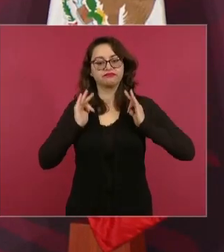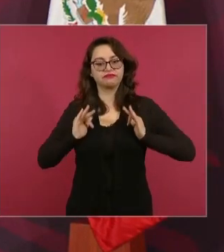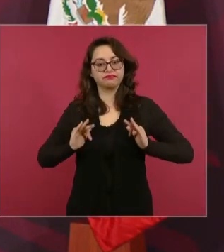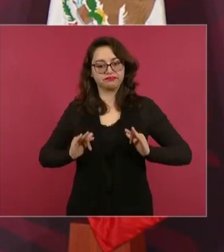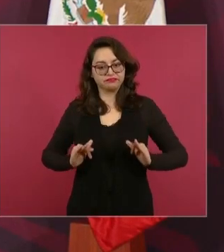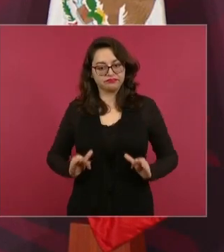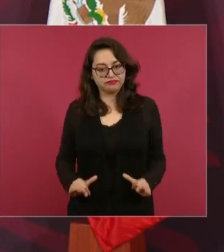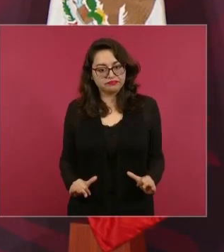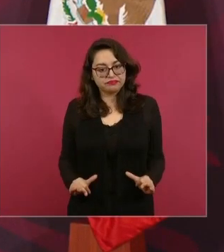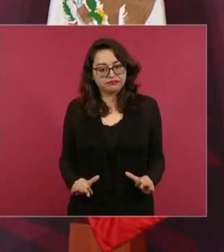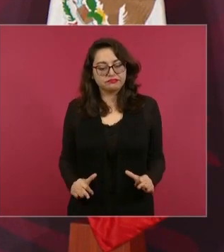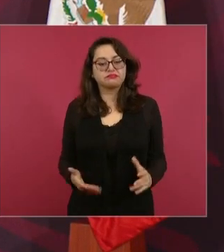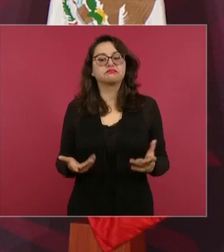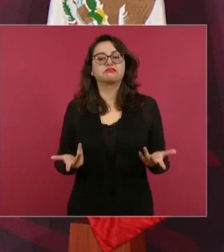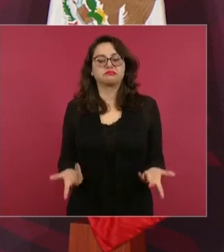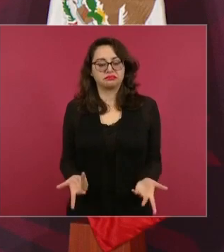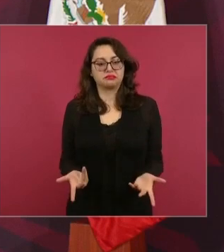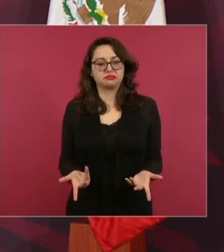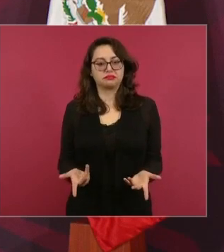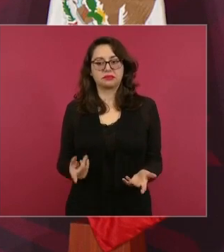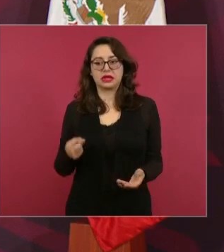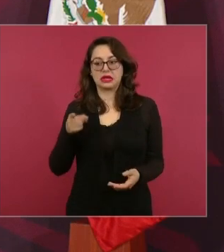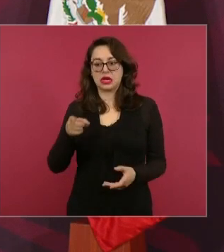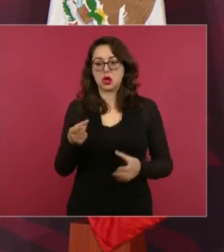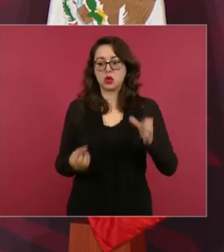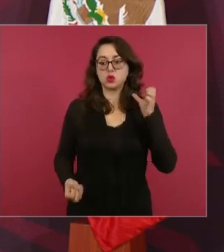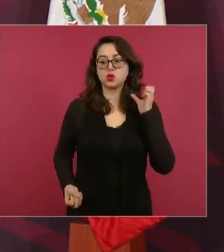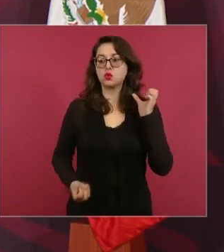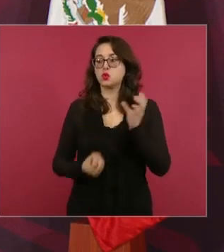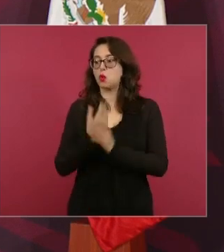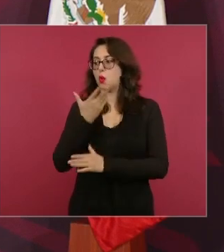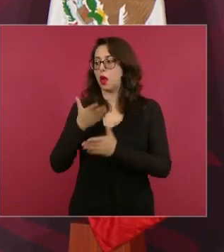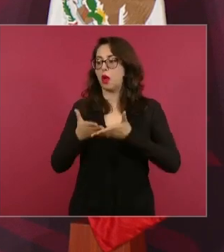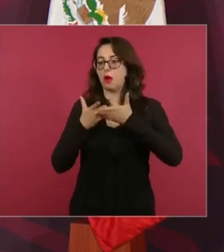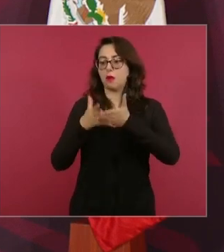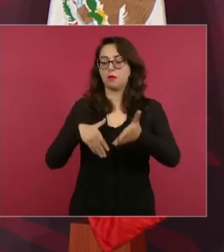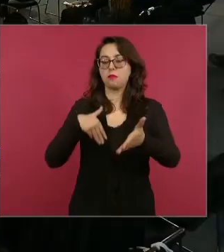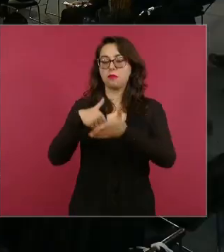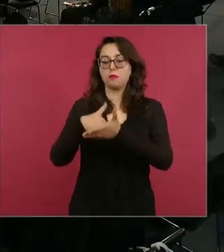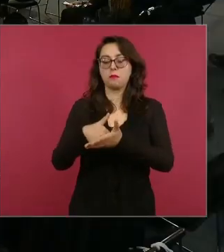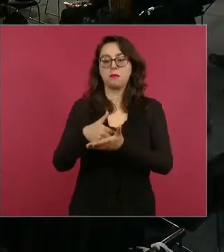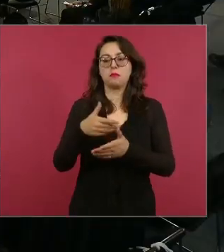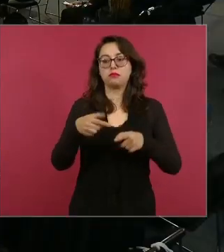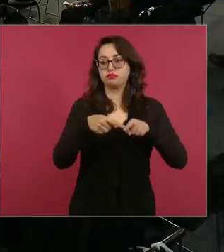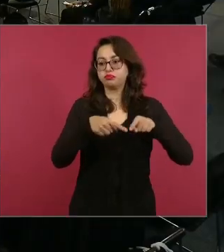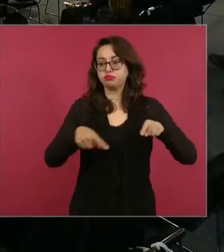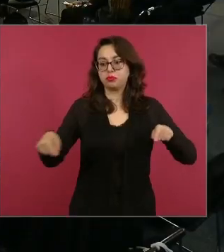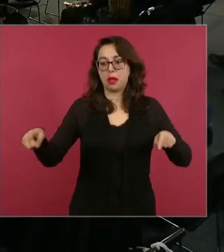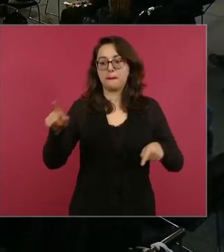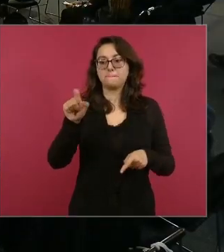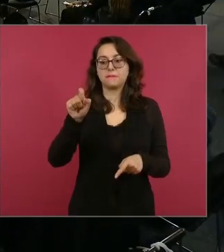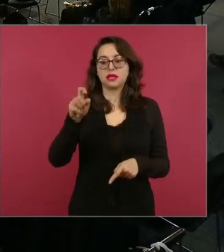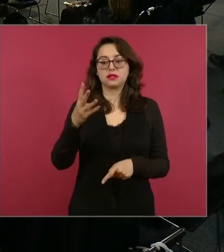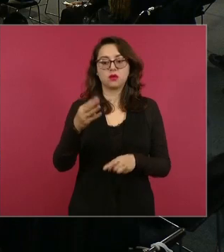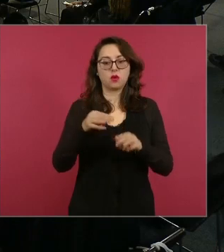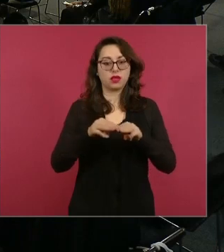Salina Cruz que va a tener un calado que va un calado de 24 metros y